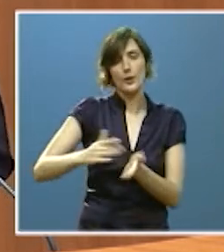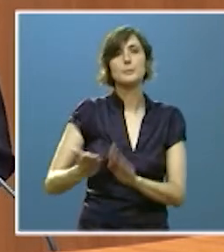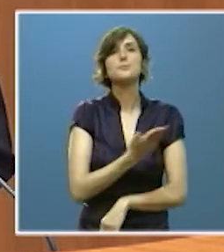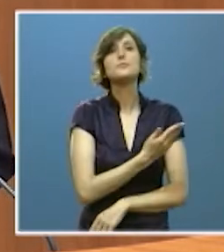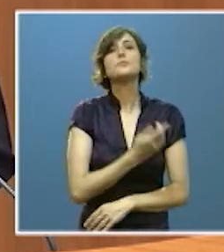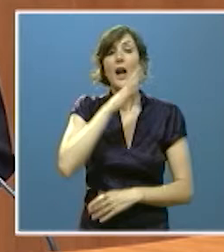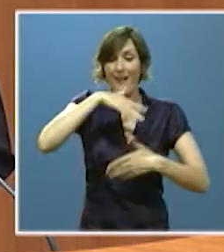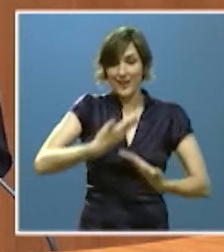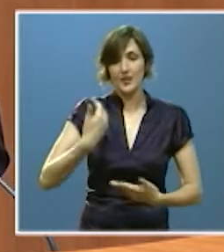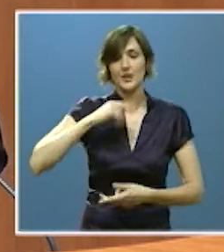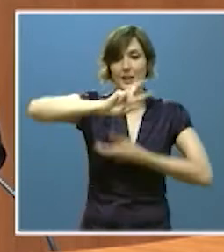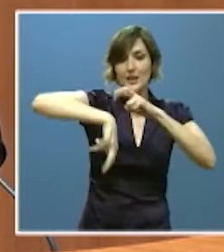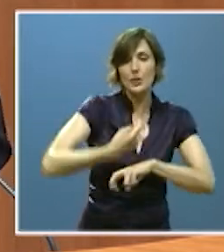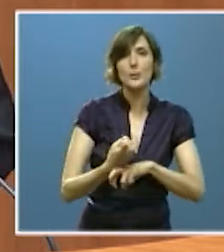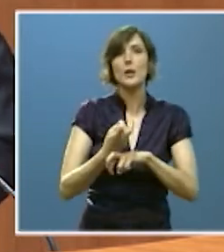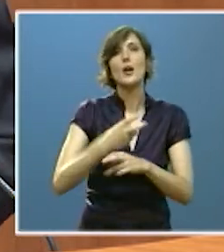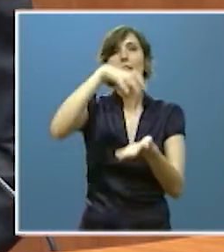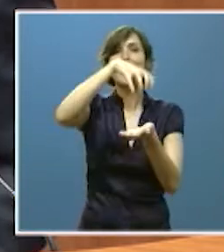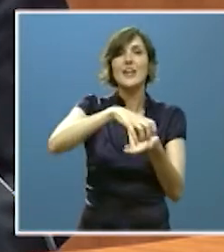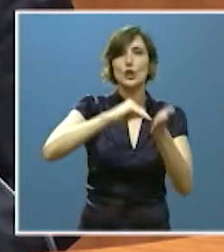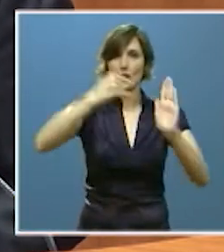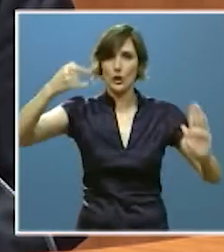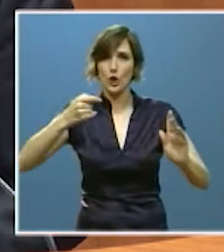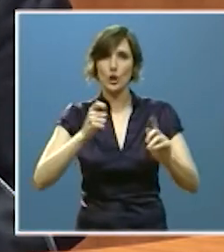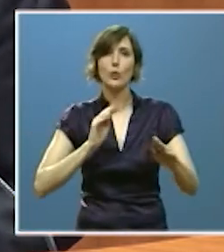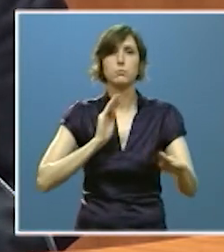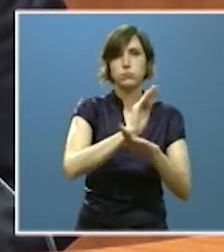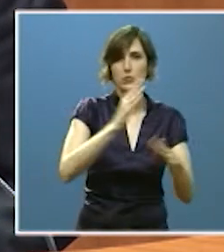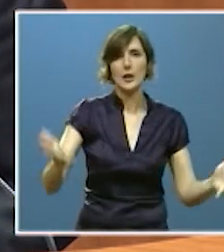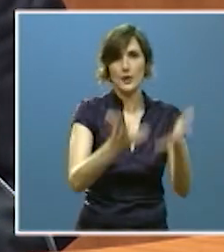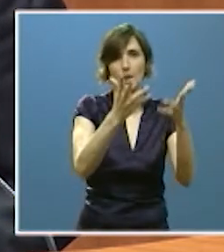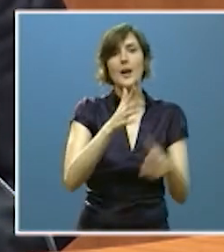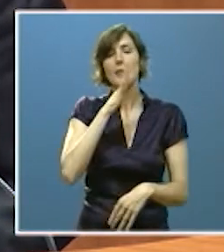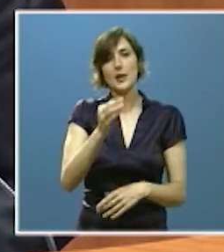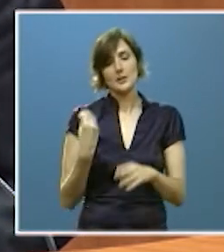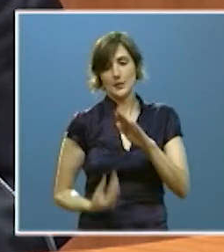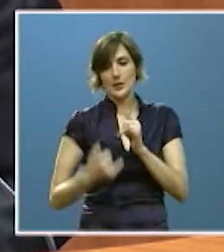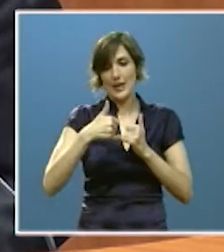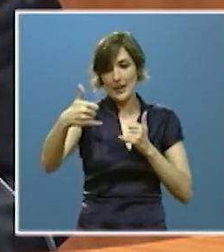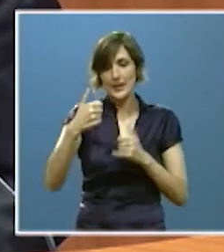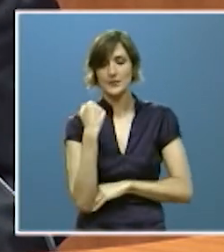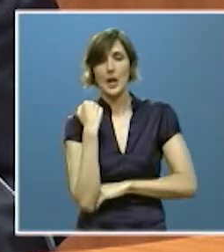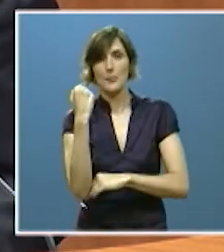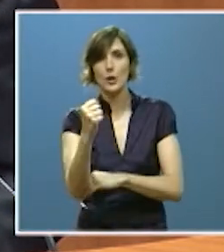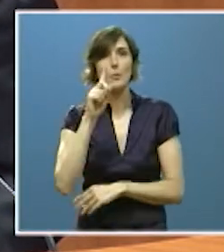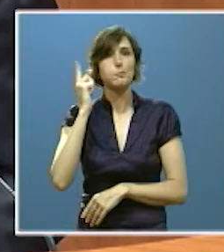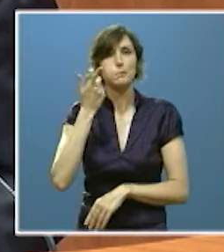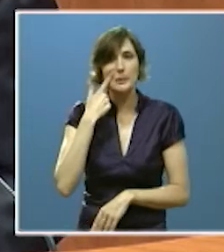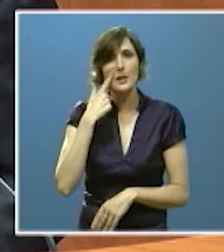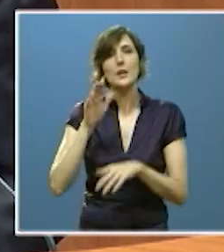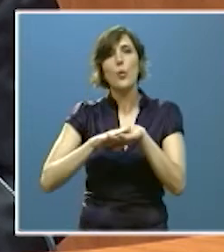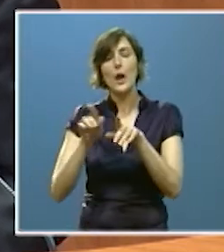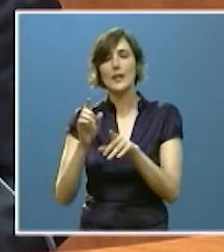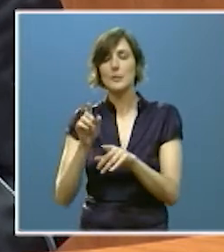renovado el impulso a los centros tecnológicos y estamos desarrollando líneas de apoyo a la atracción, retención y retorno del